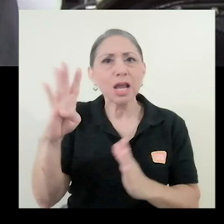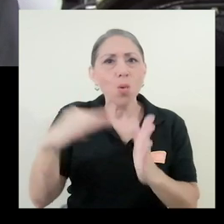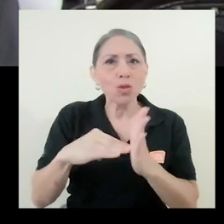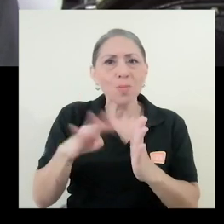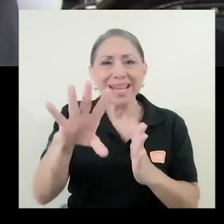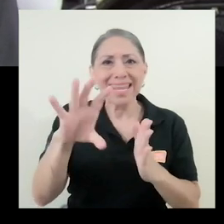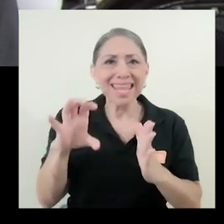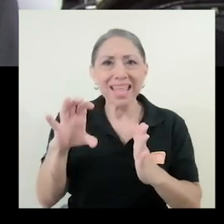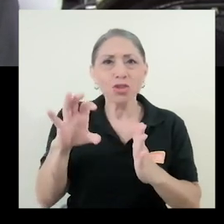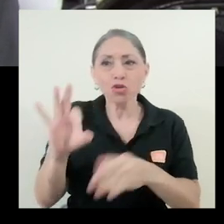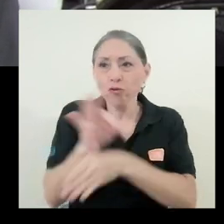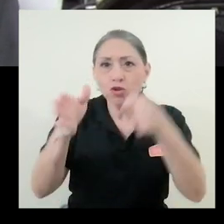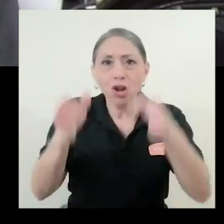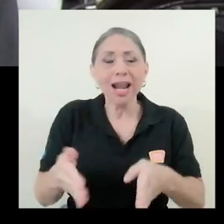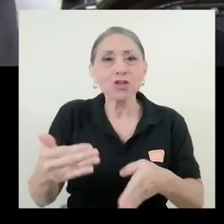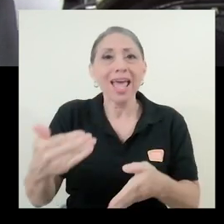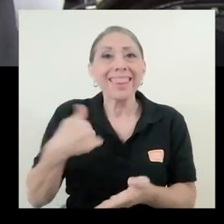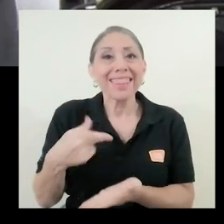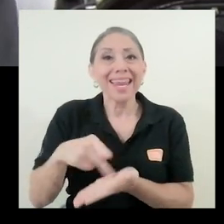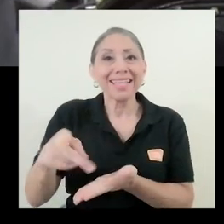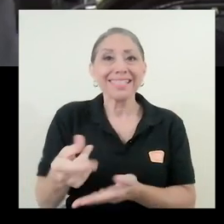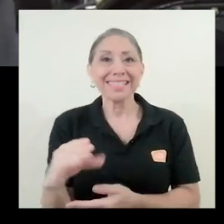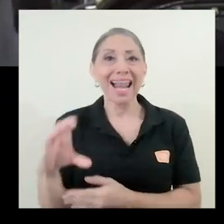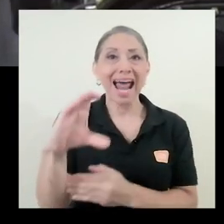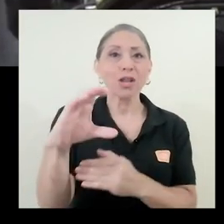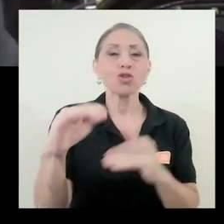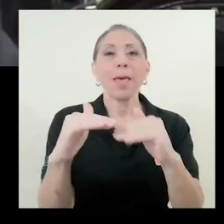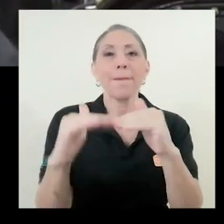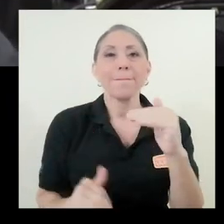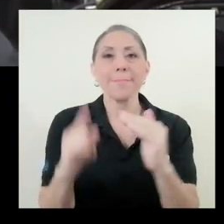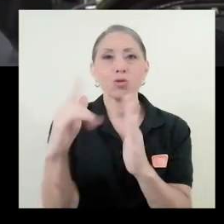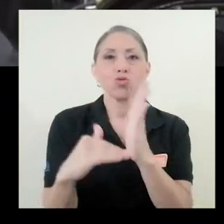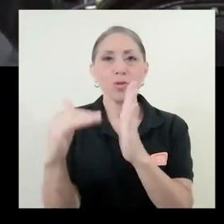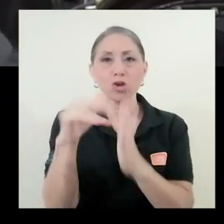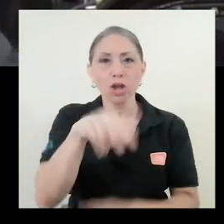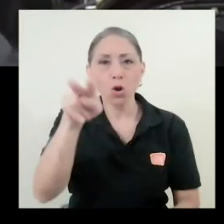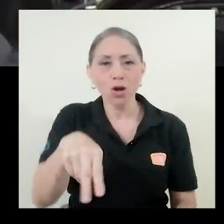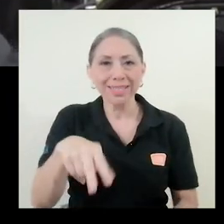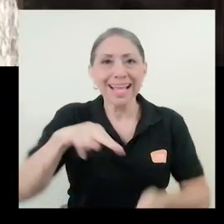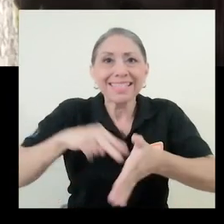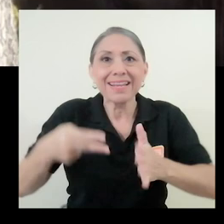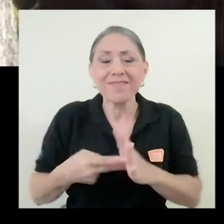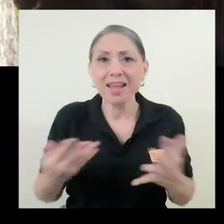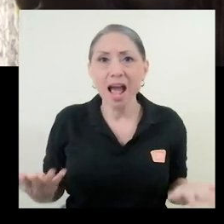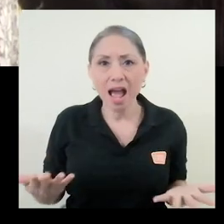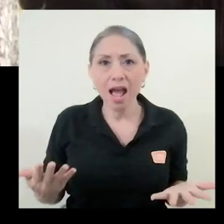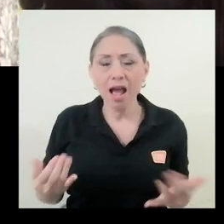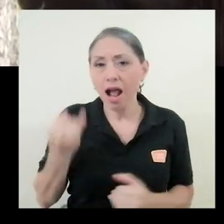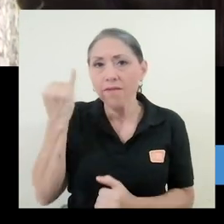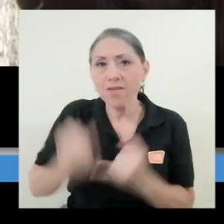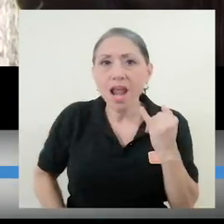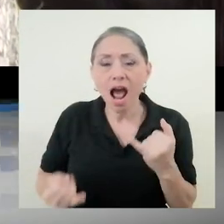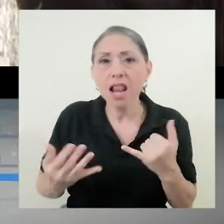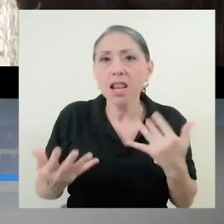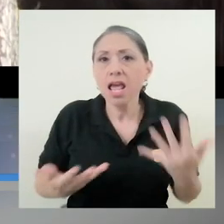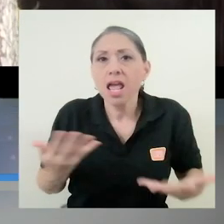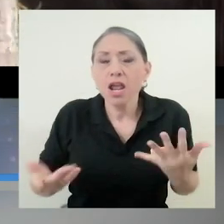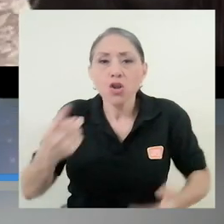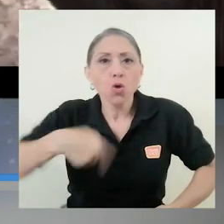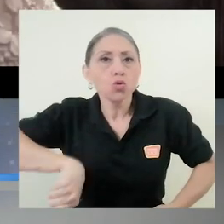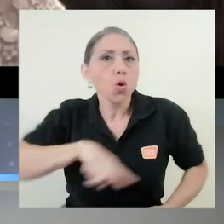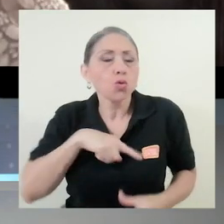.500 de sus funcionarios tienen salarios inferiores a un millón de colones. O sea, al final de cuentas